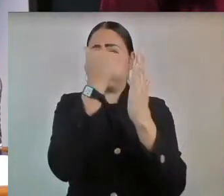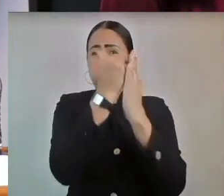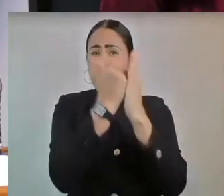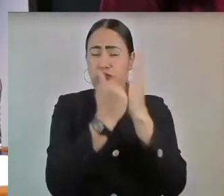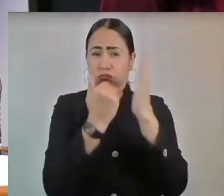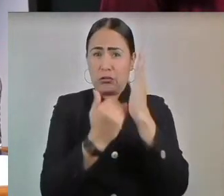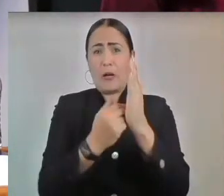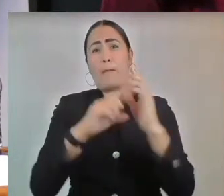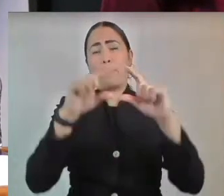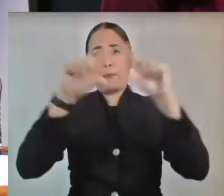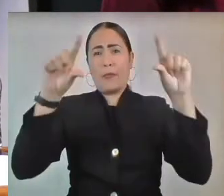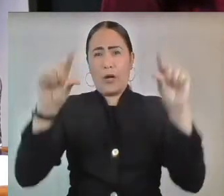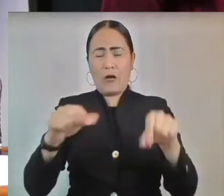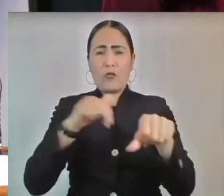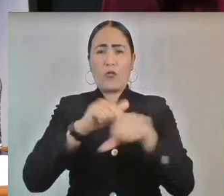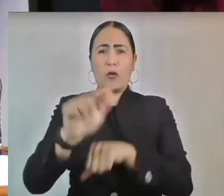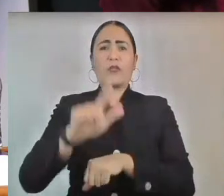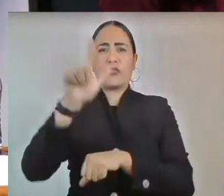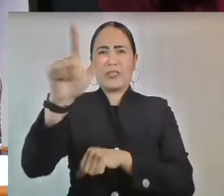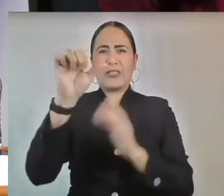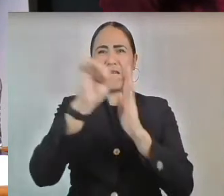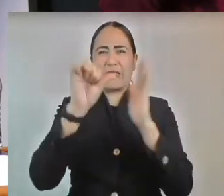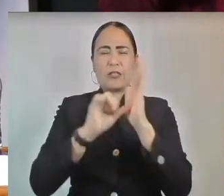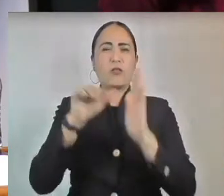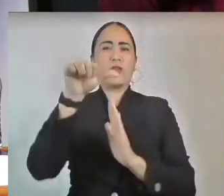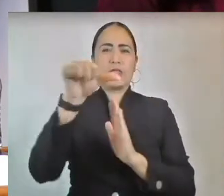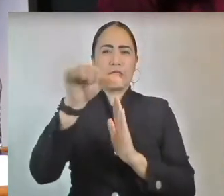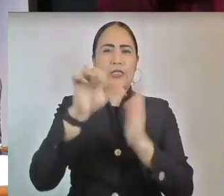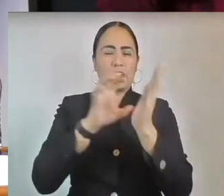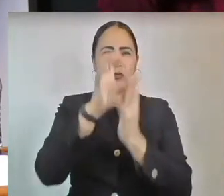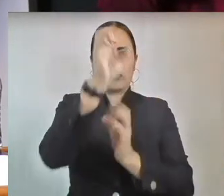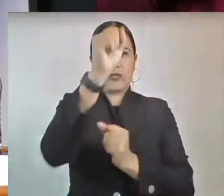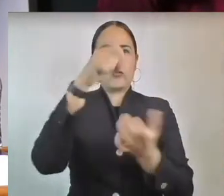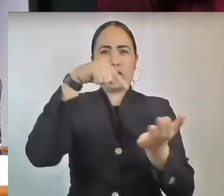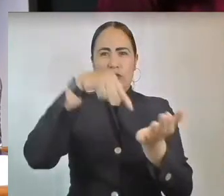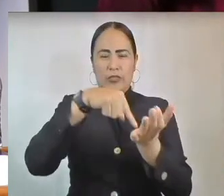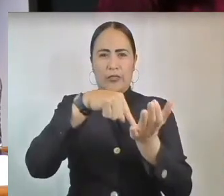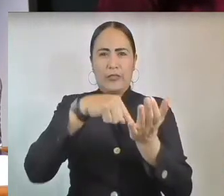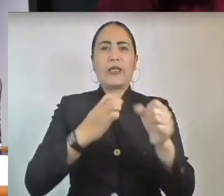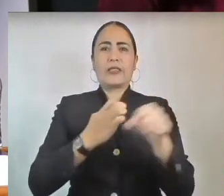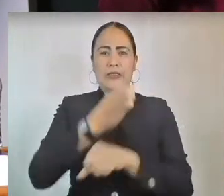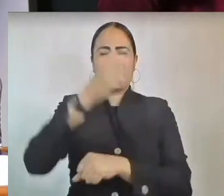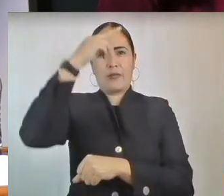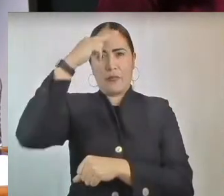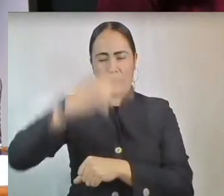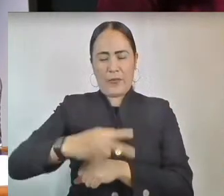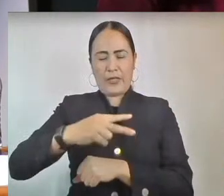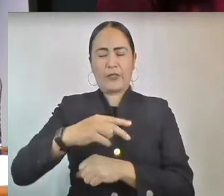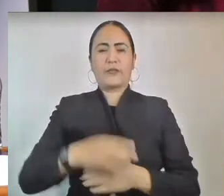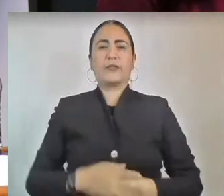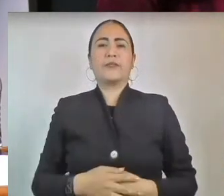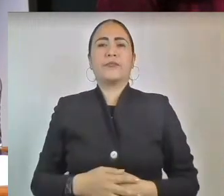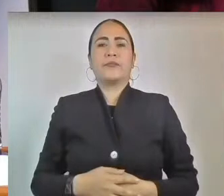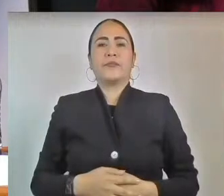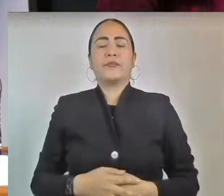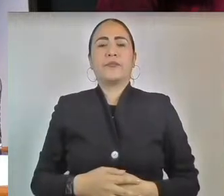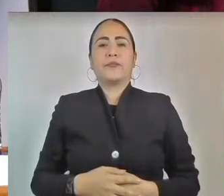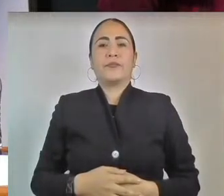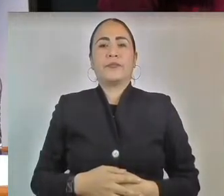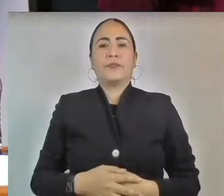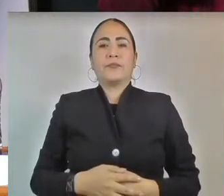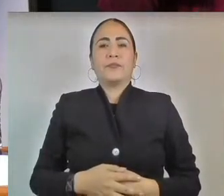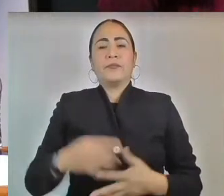séptimo párrafo del artículo 16 de la Constitución Política del Estado Libre y Soberano de México, en